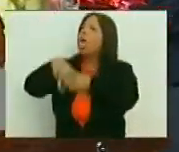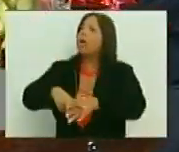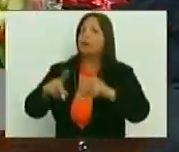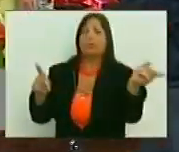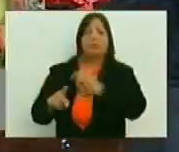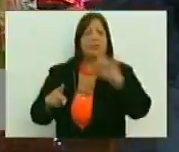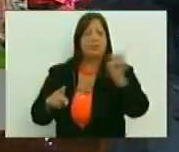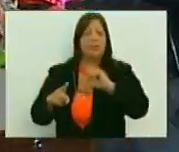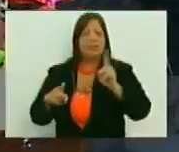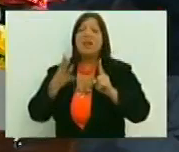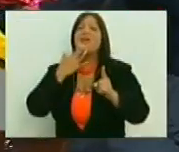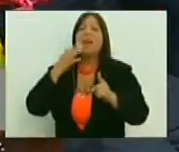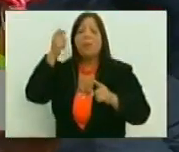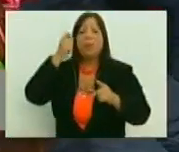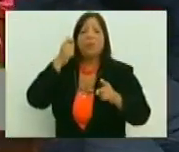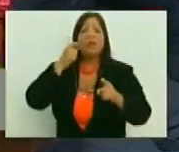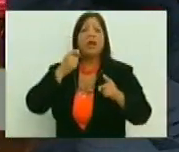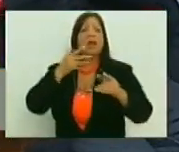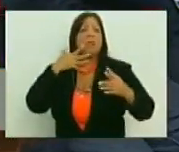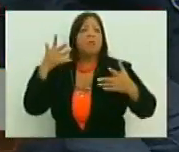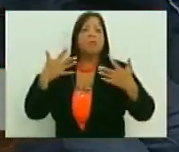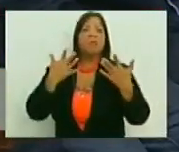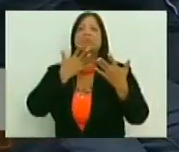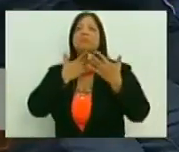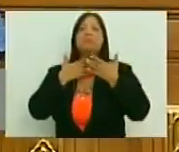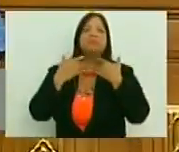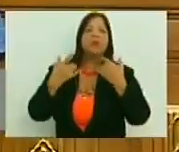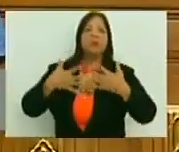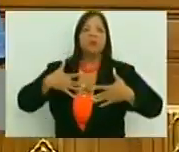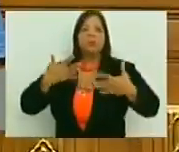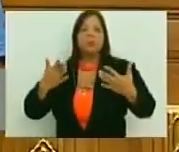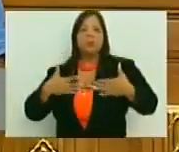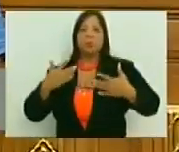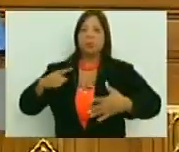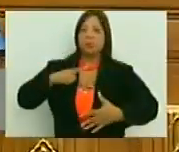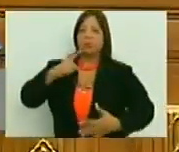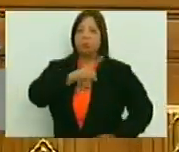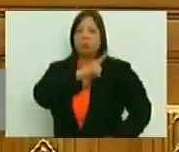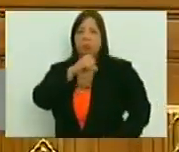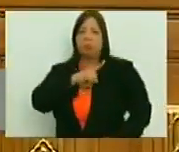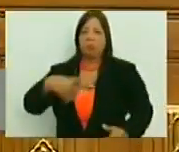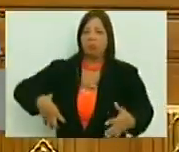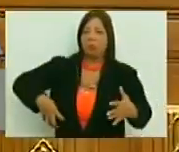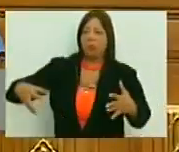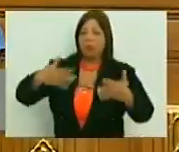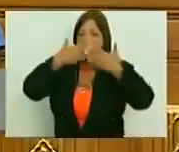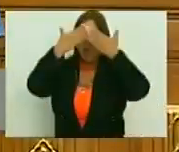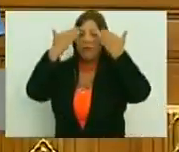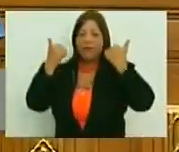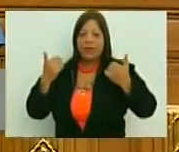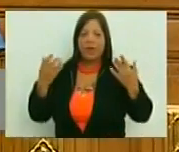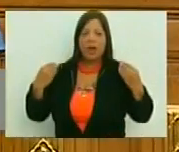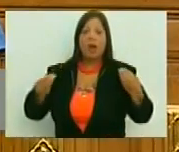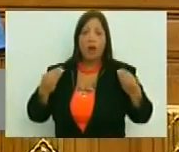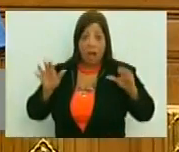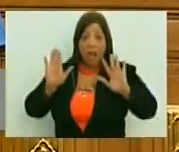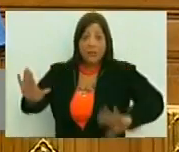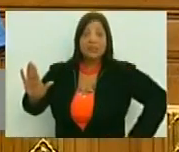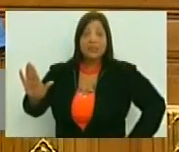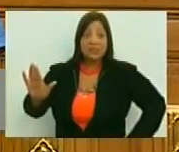qué cualquiera que llega diputado, y entonces lo que está es pendiente, es los privilegios que quiere tener, y se olvida de eso también, eso es así,